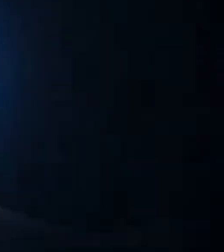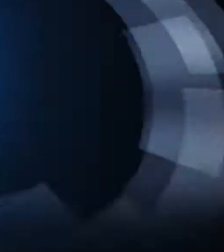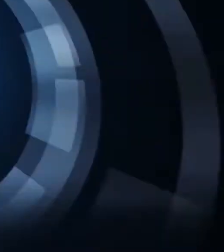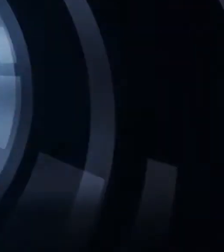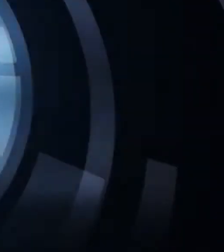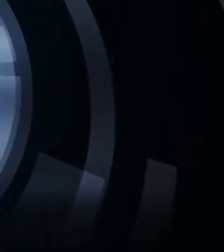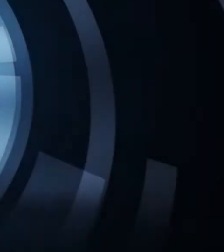Gracias. Gracias.